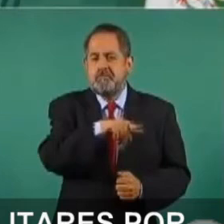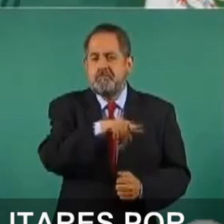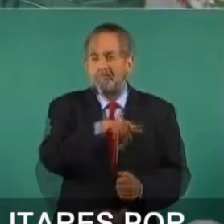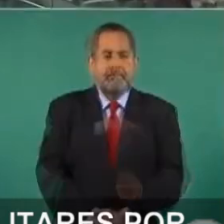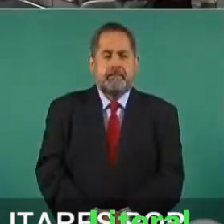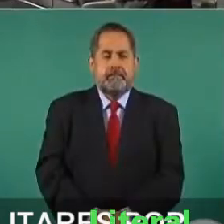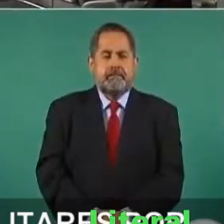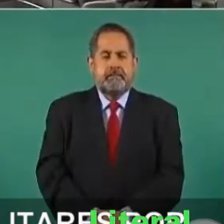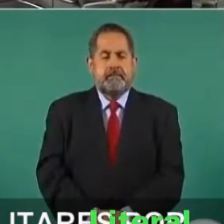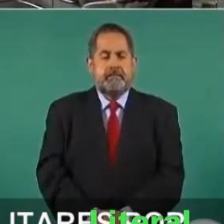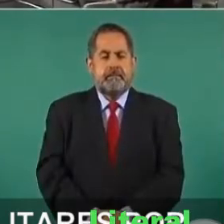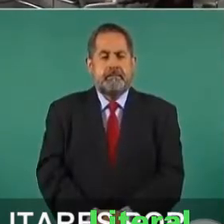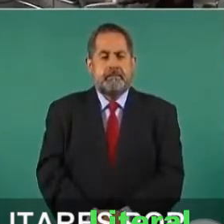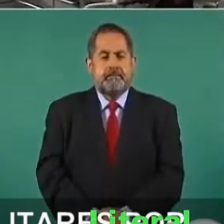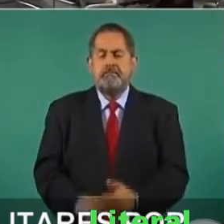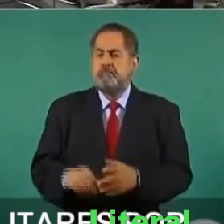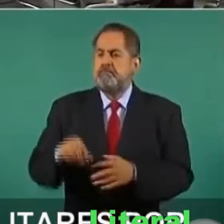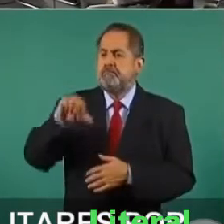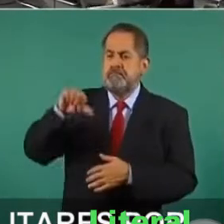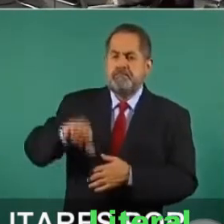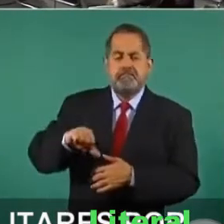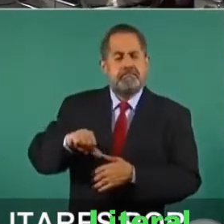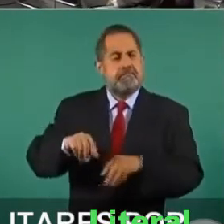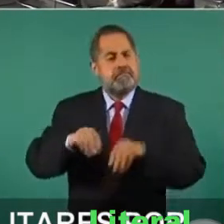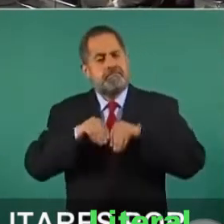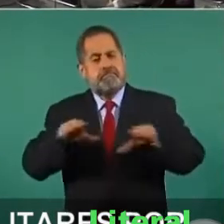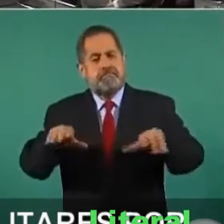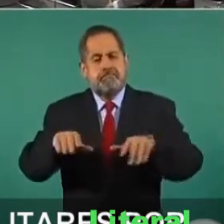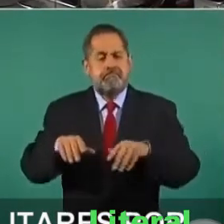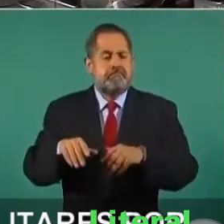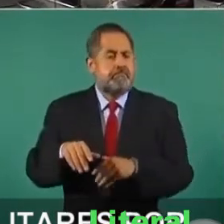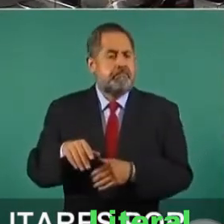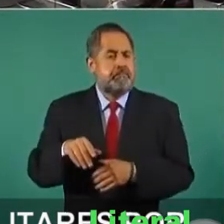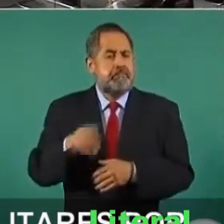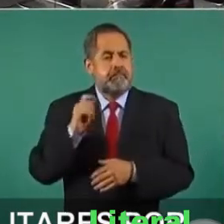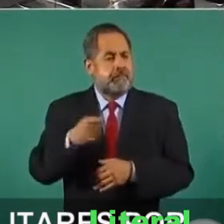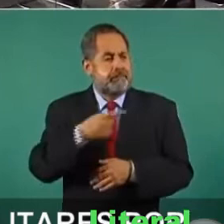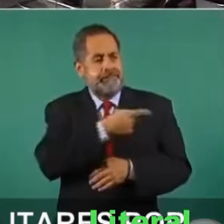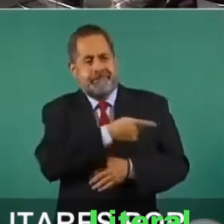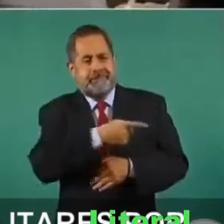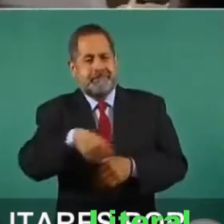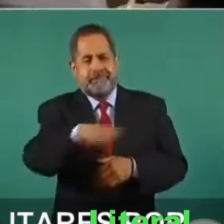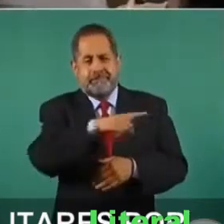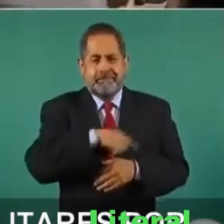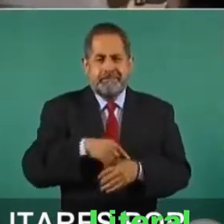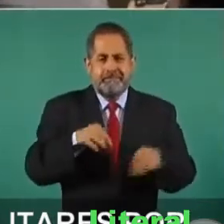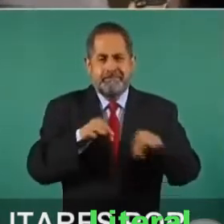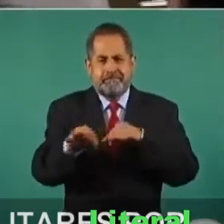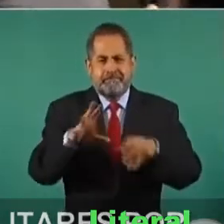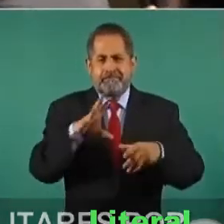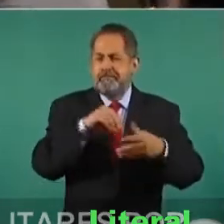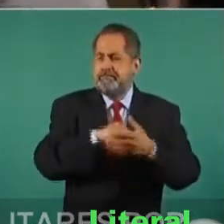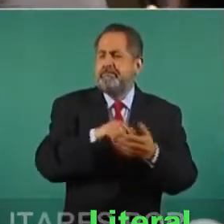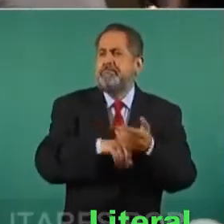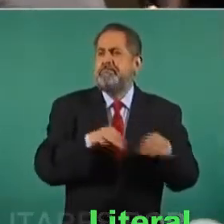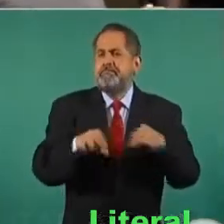Presidente, hoy se da a conocer una serie de denuncias por parte de trabajadores que laboran en el